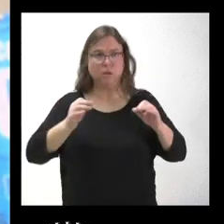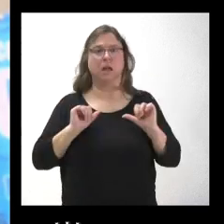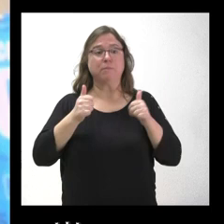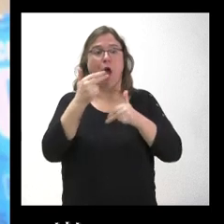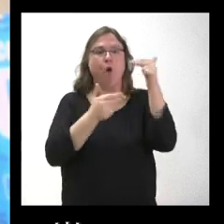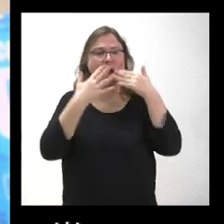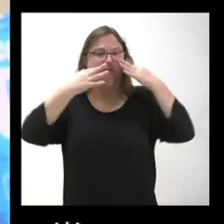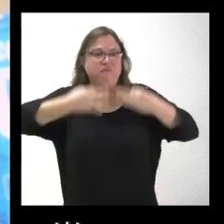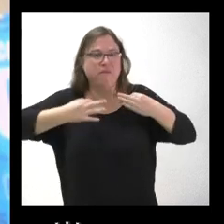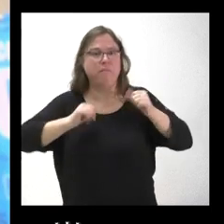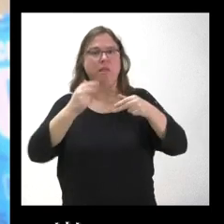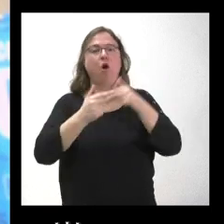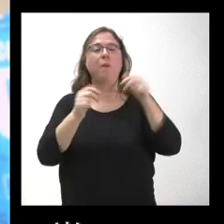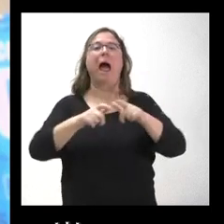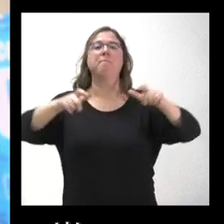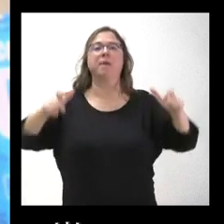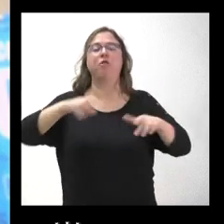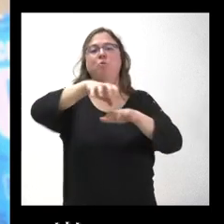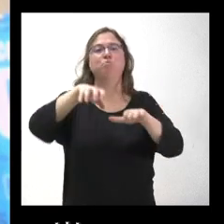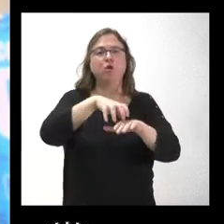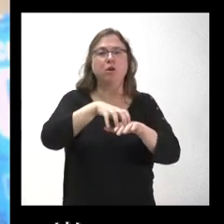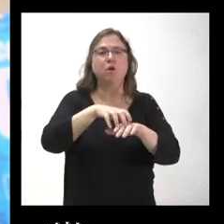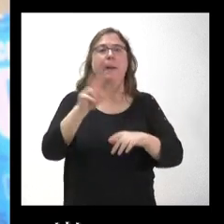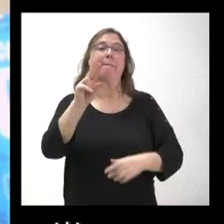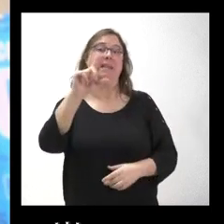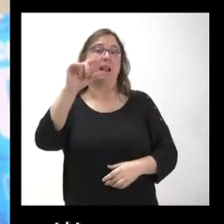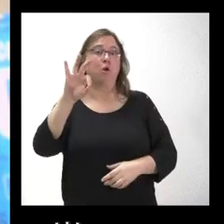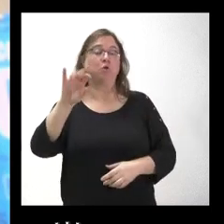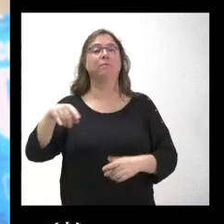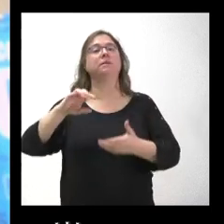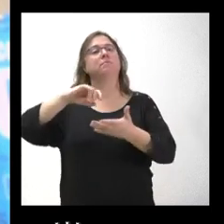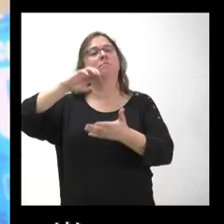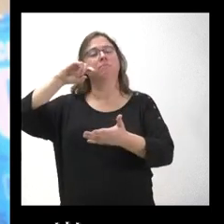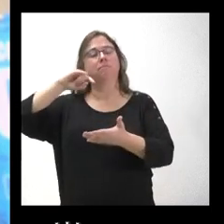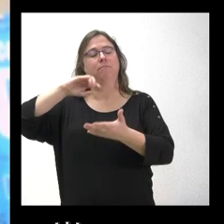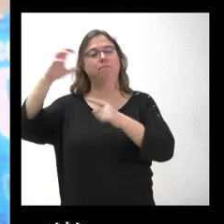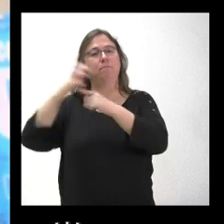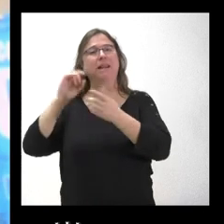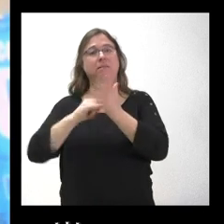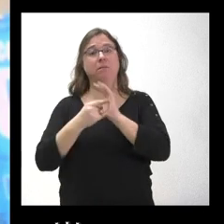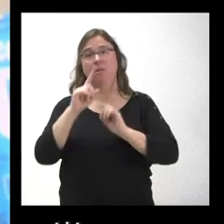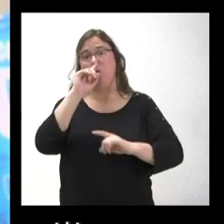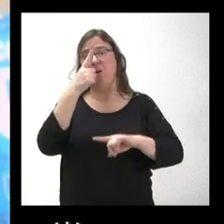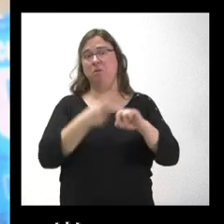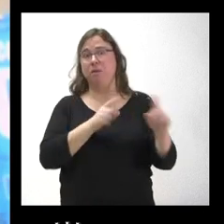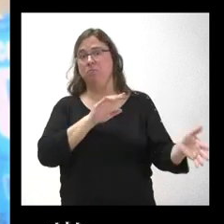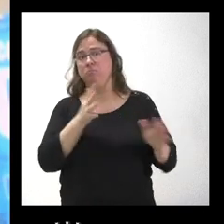definitivamente las obras de ampliación, tanto de Villadangos como del parque tecnológico, porque llevamos un año y medio aproximadamente